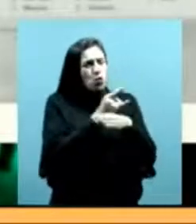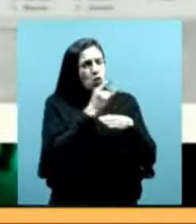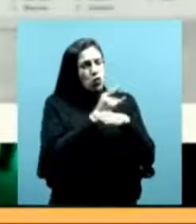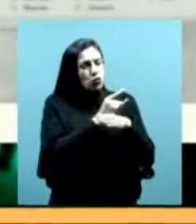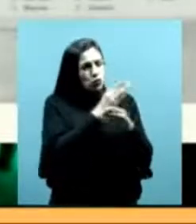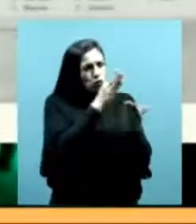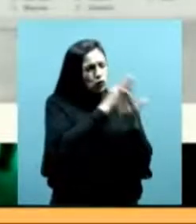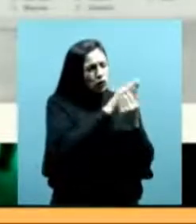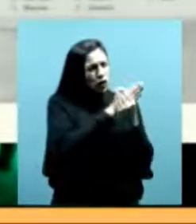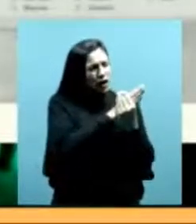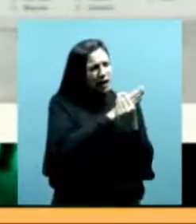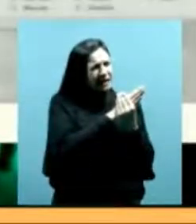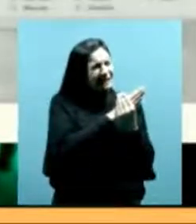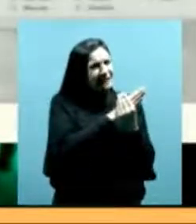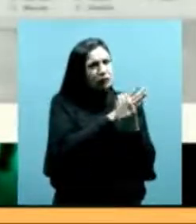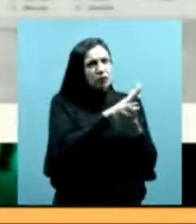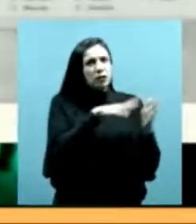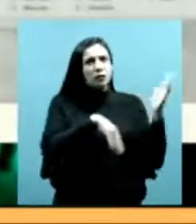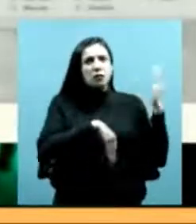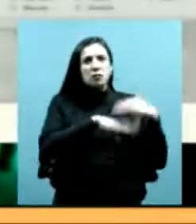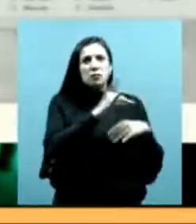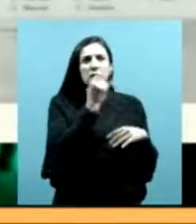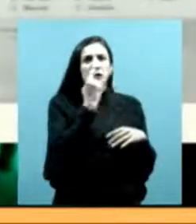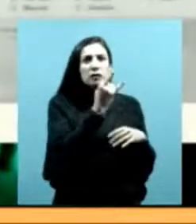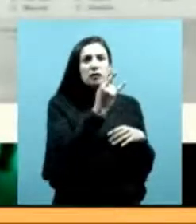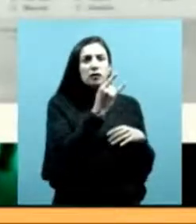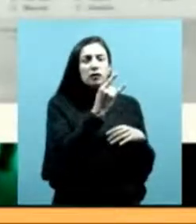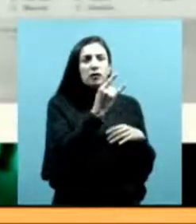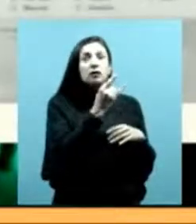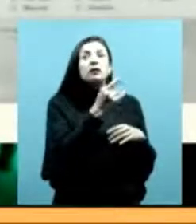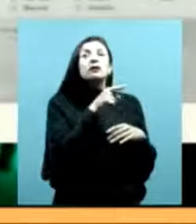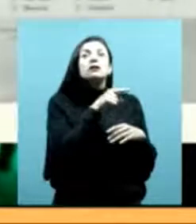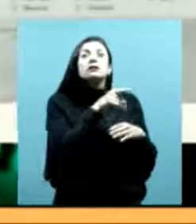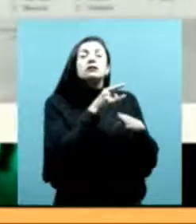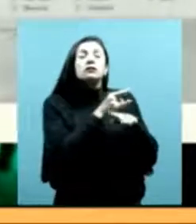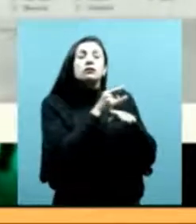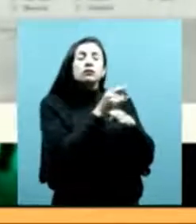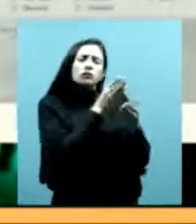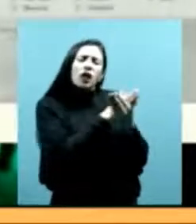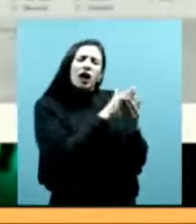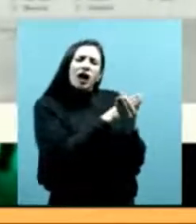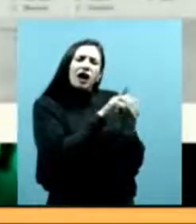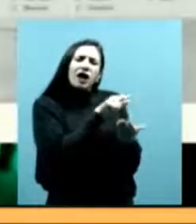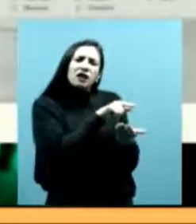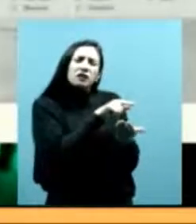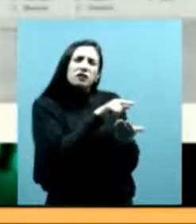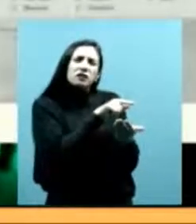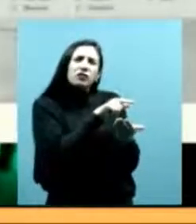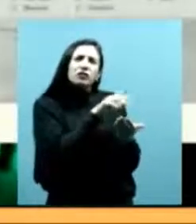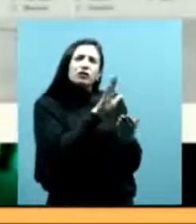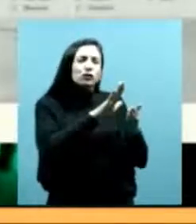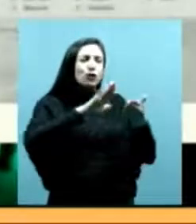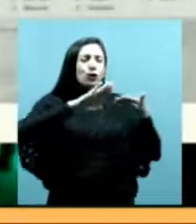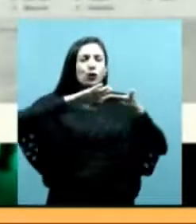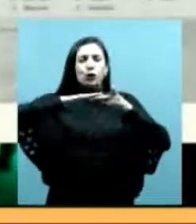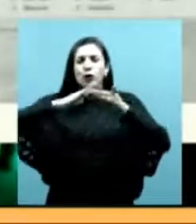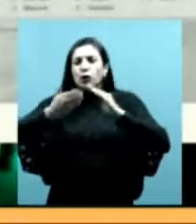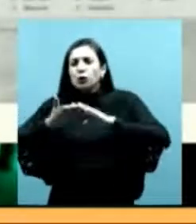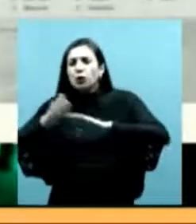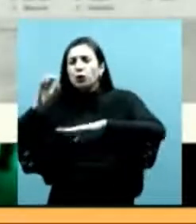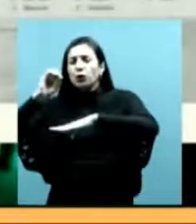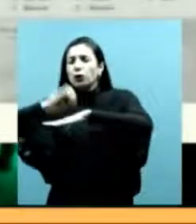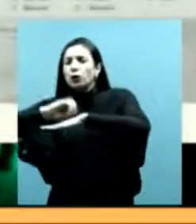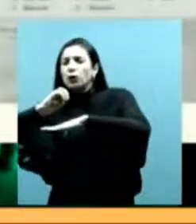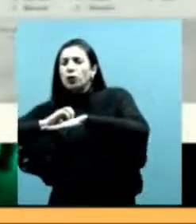es de los usos habituales del archivo desde las comunidades, organizaciones y